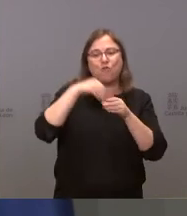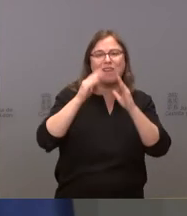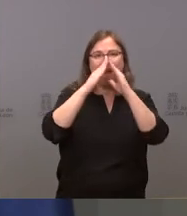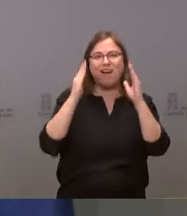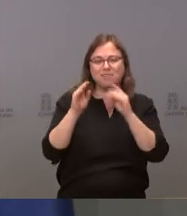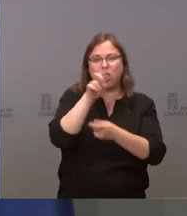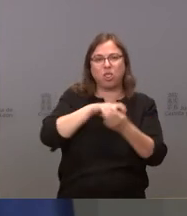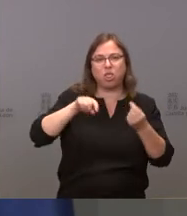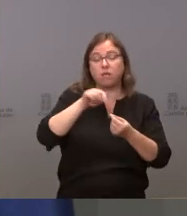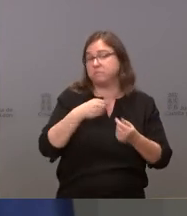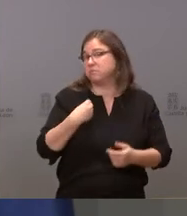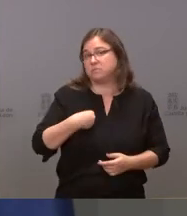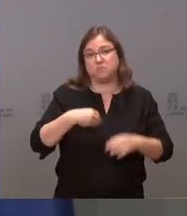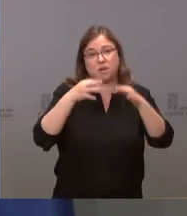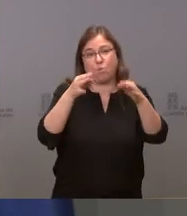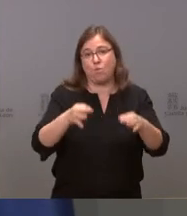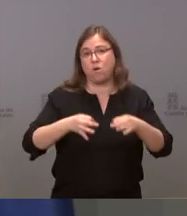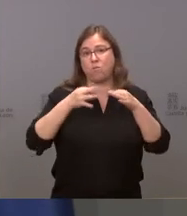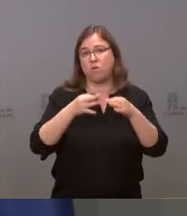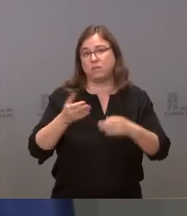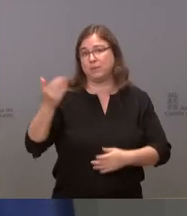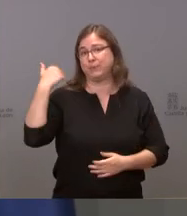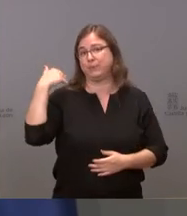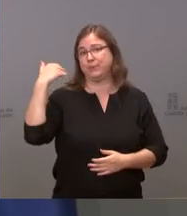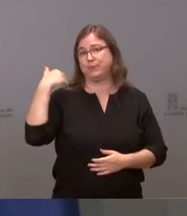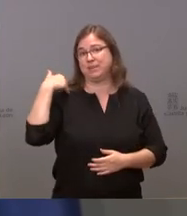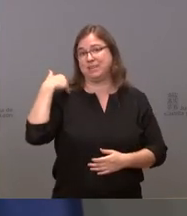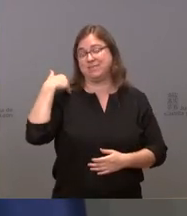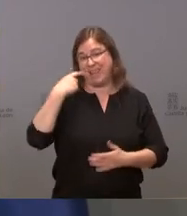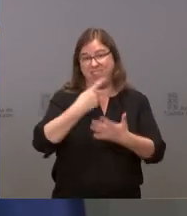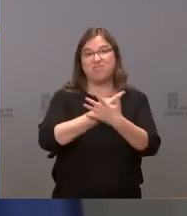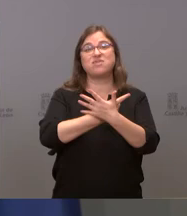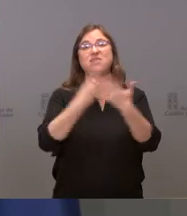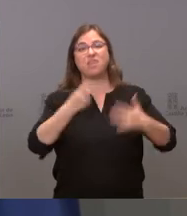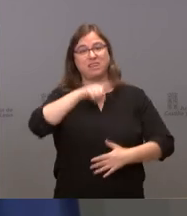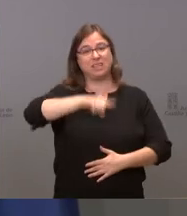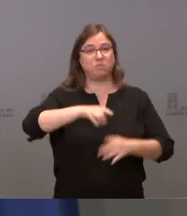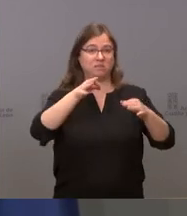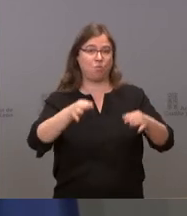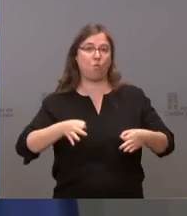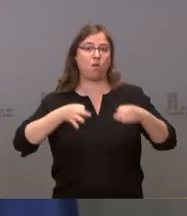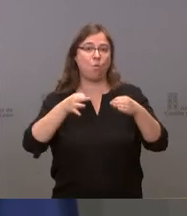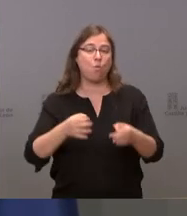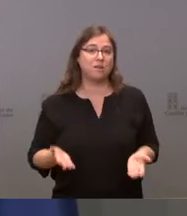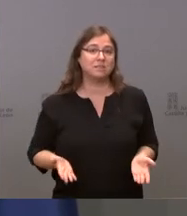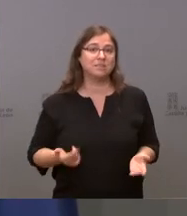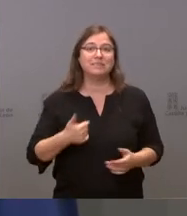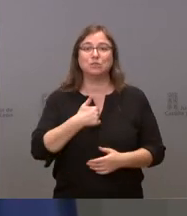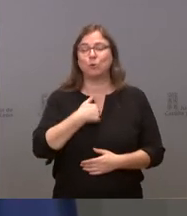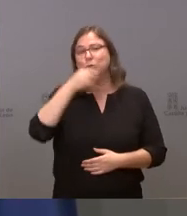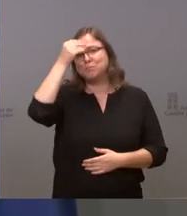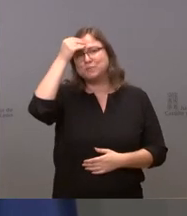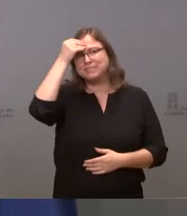las mismas cosas que vienen siendo desde hace 16 meses. Yo no creo que tenga